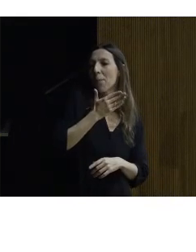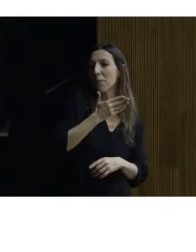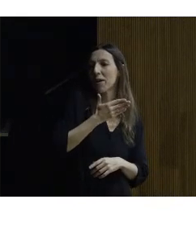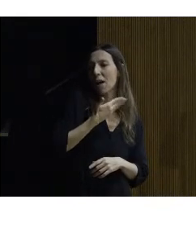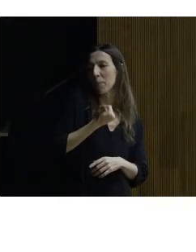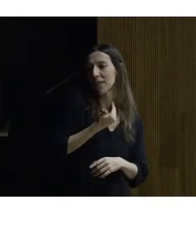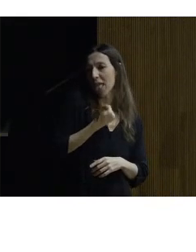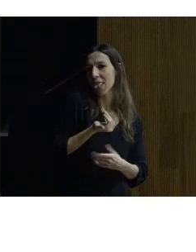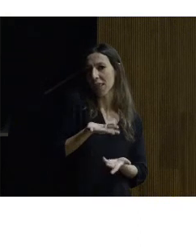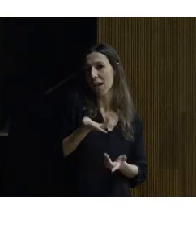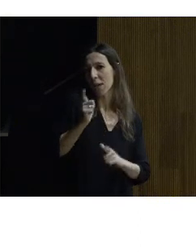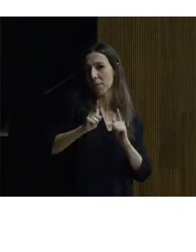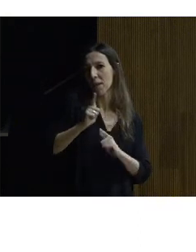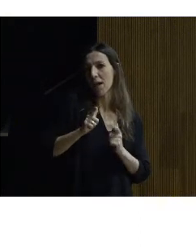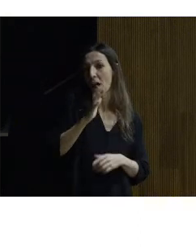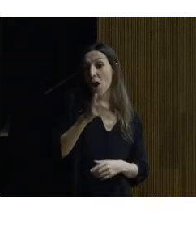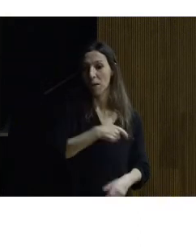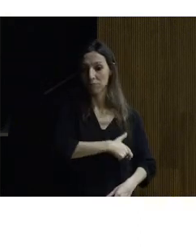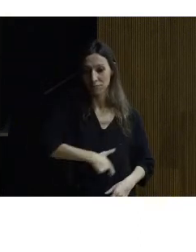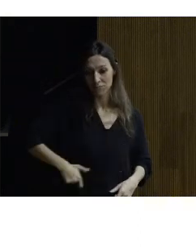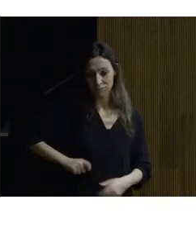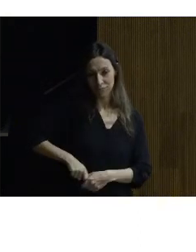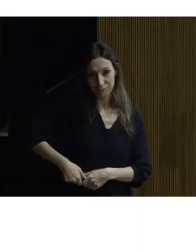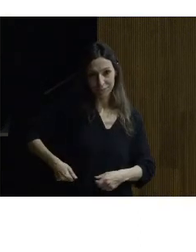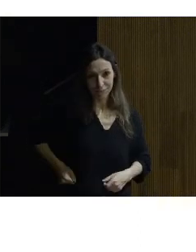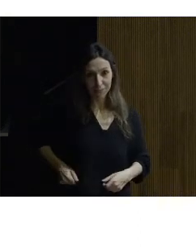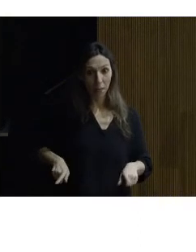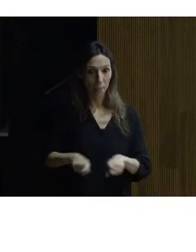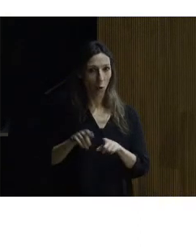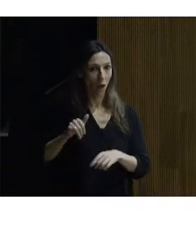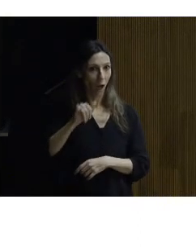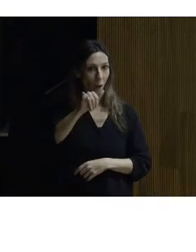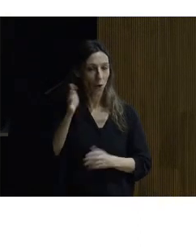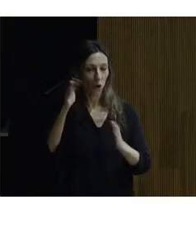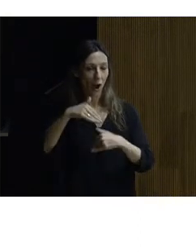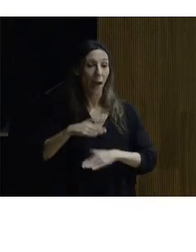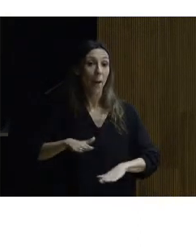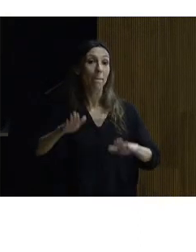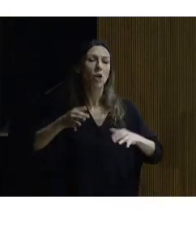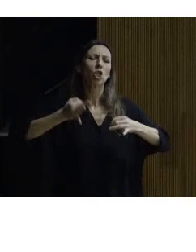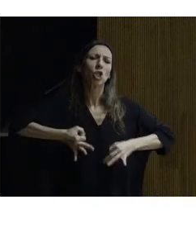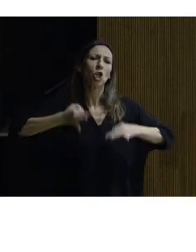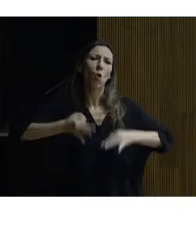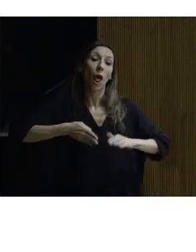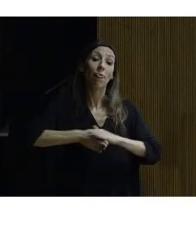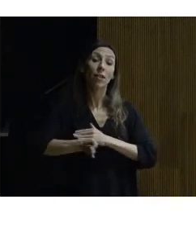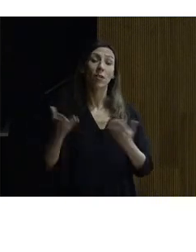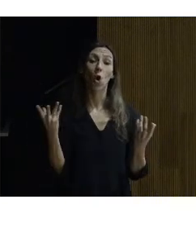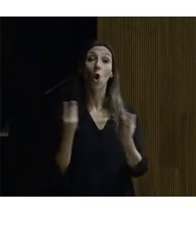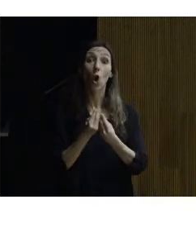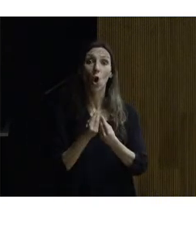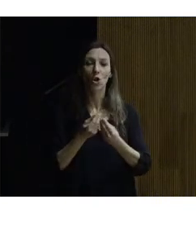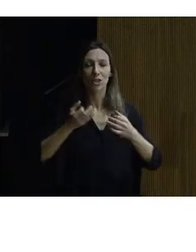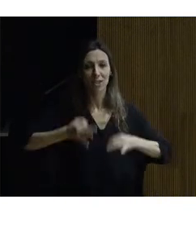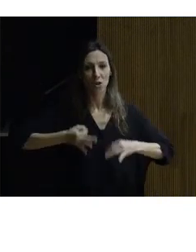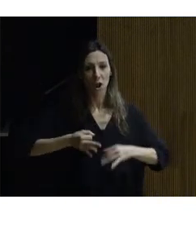proponer que se abrochen los cinturones aunque no vamos a ir en avión pero por seguridad estamos hablando accesibilidad con seguridad y vamos a ir al